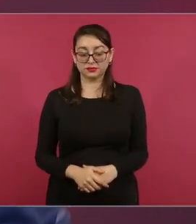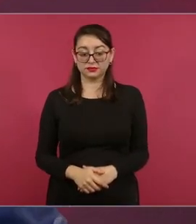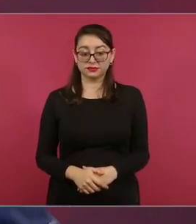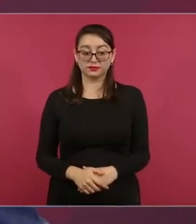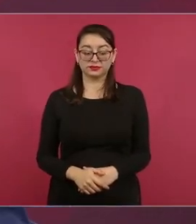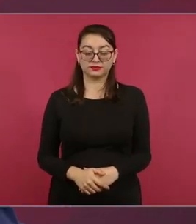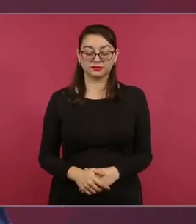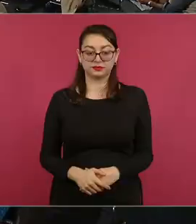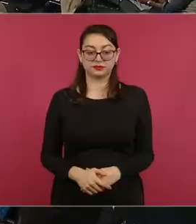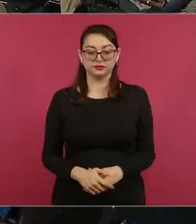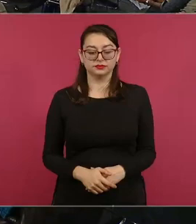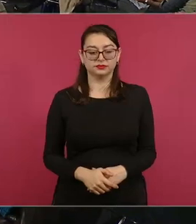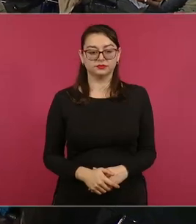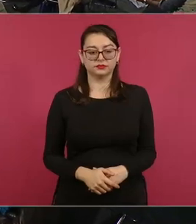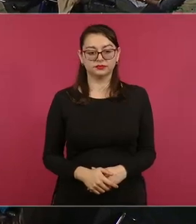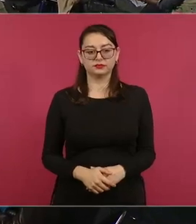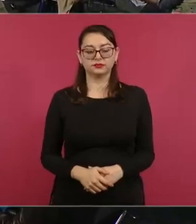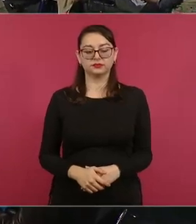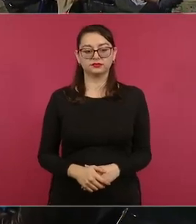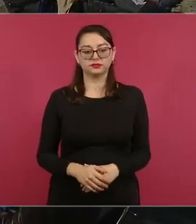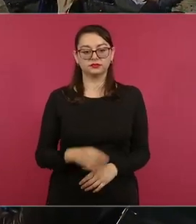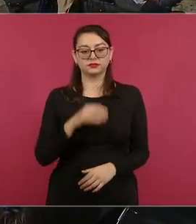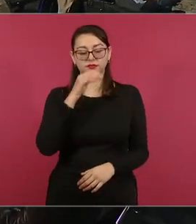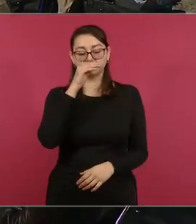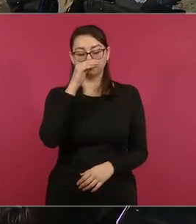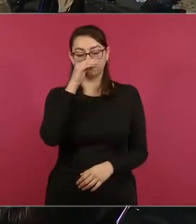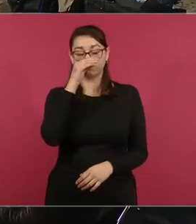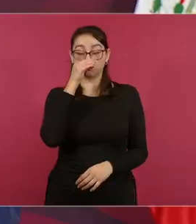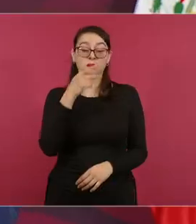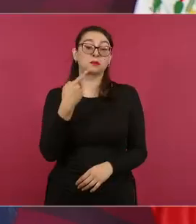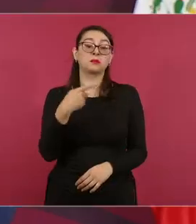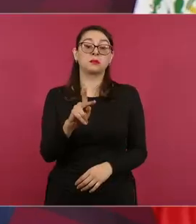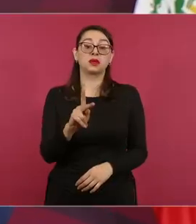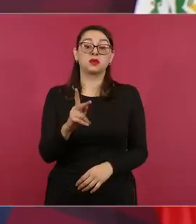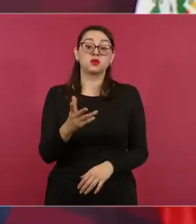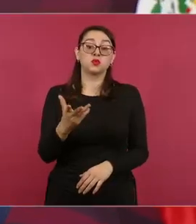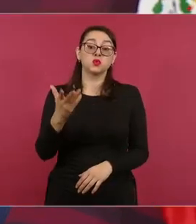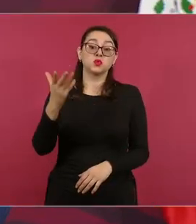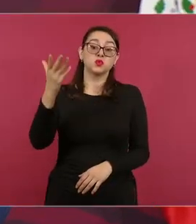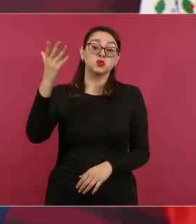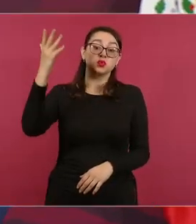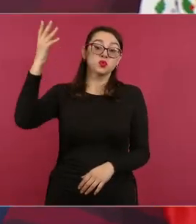pues desde la época de Jesús,